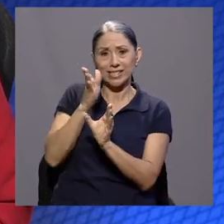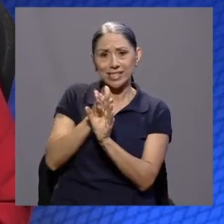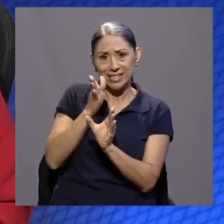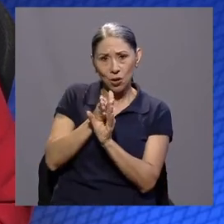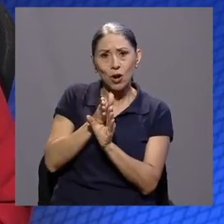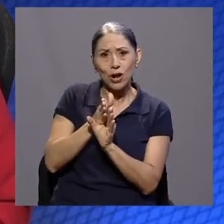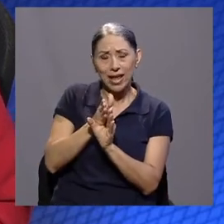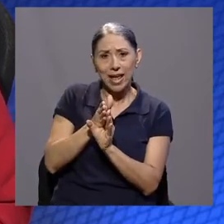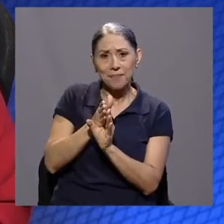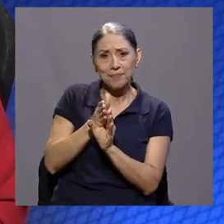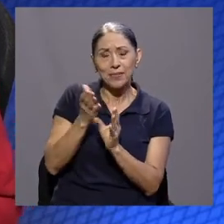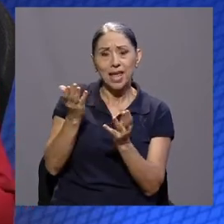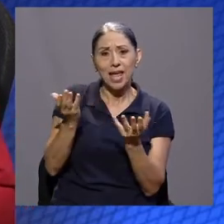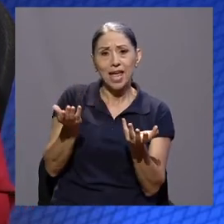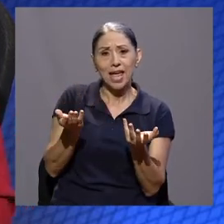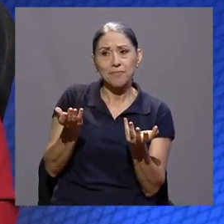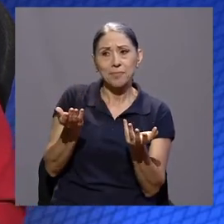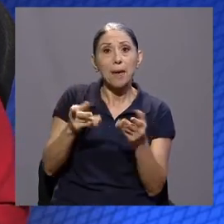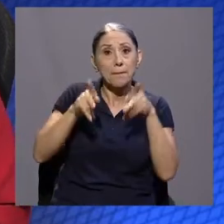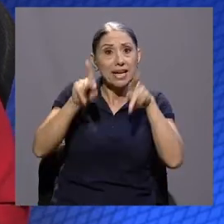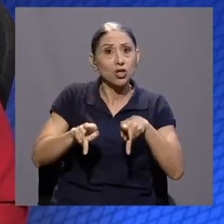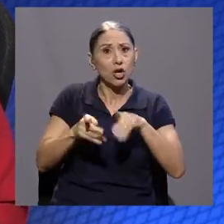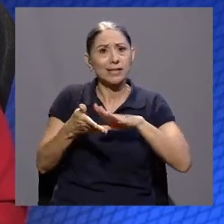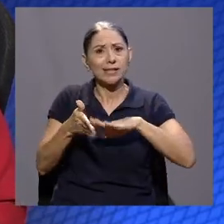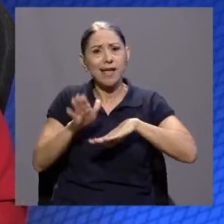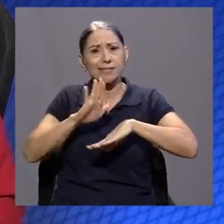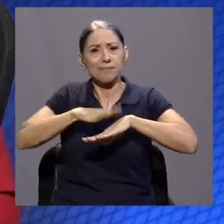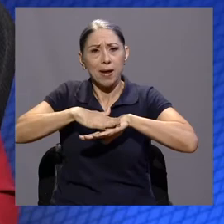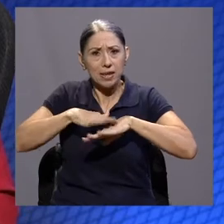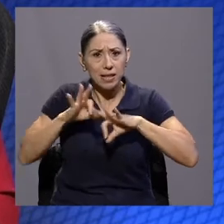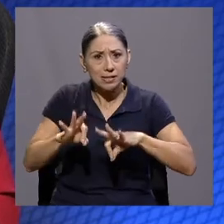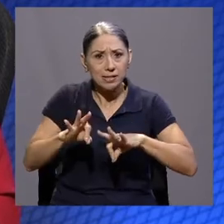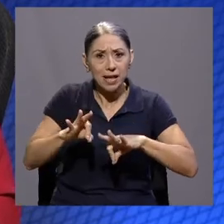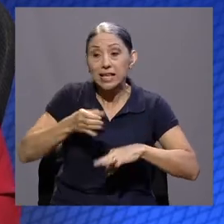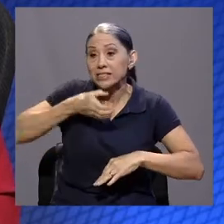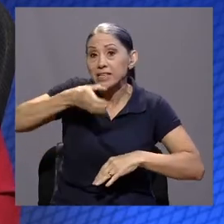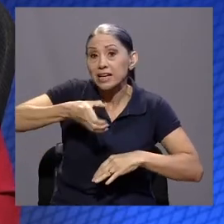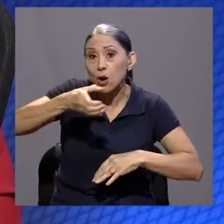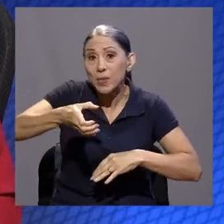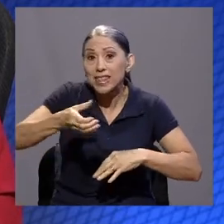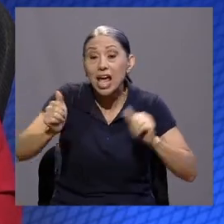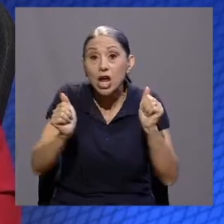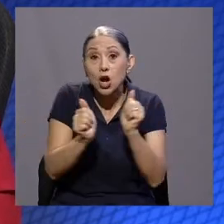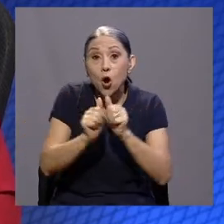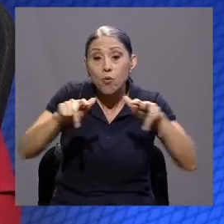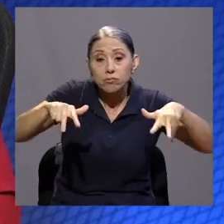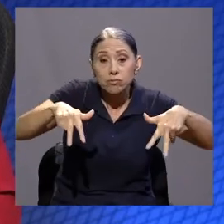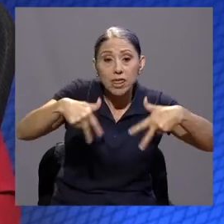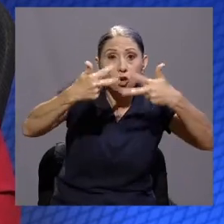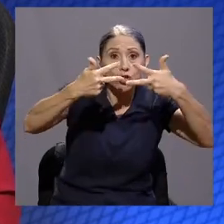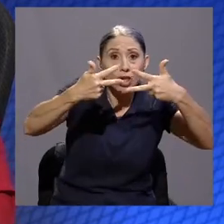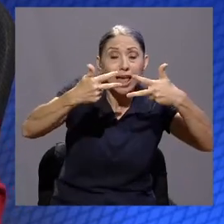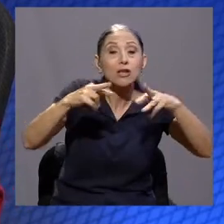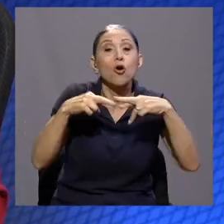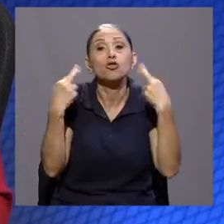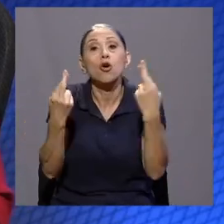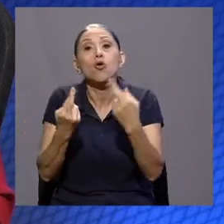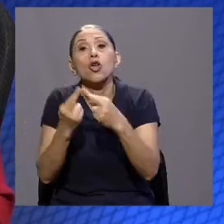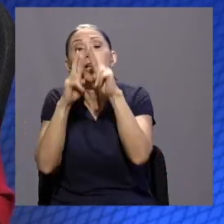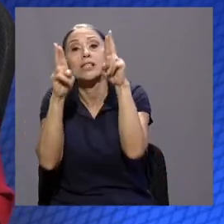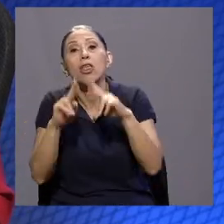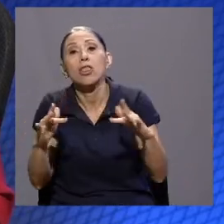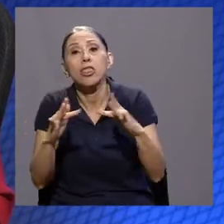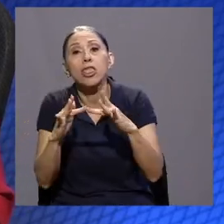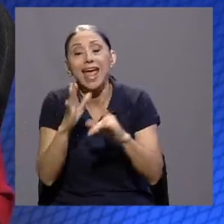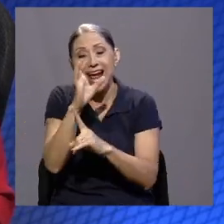profesionales en psicología, por ejemplo, expertos, se recomienda que por videollamadas, por reuniones de este tipo, por cada 50